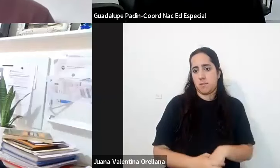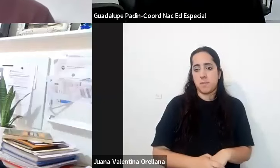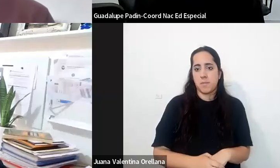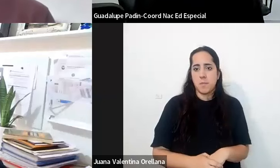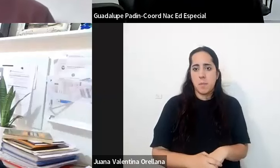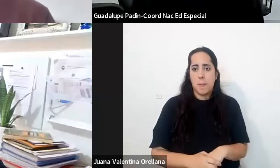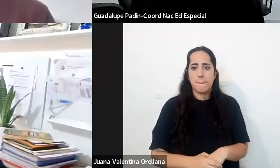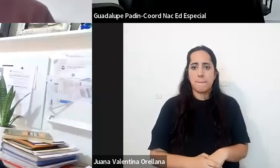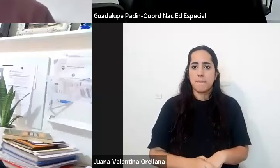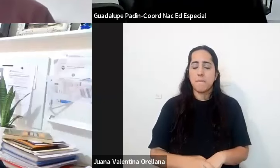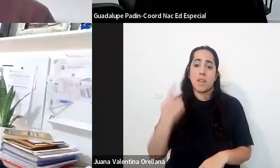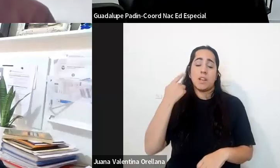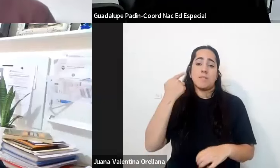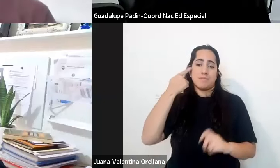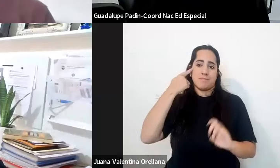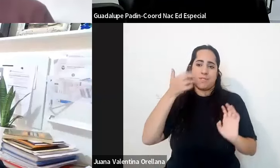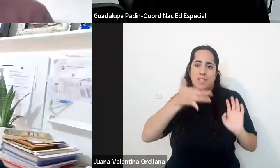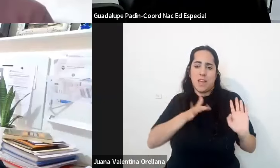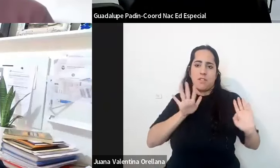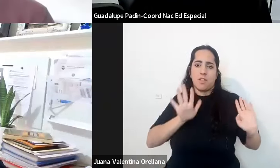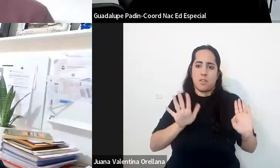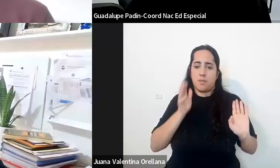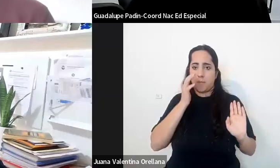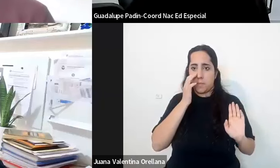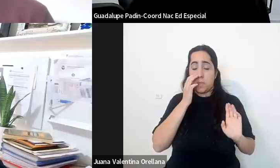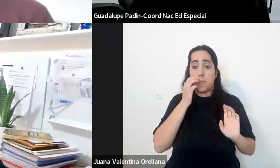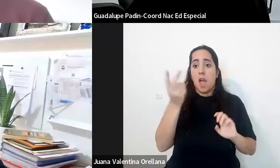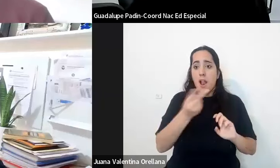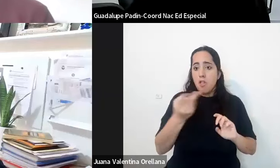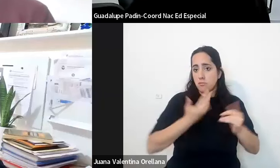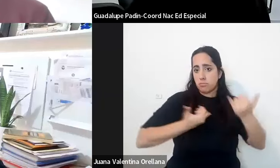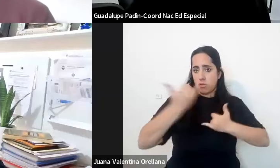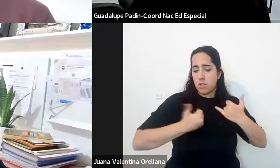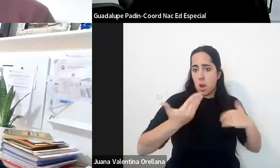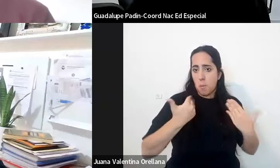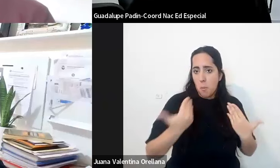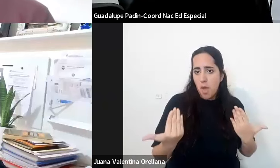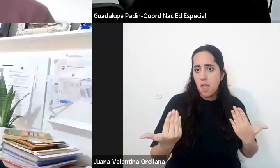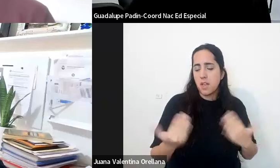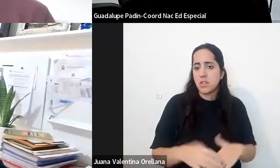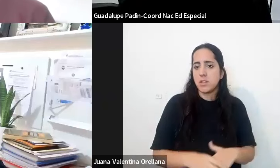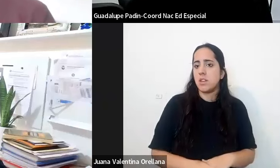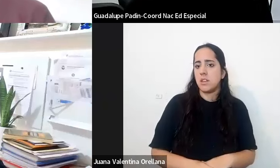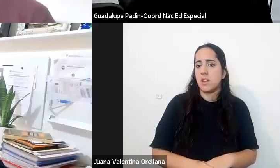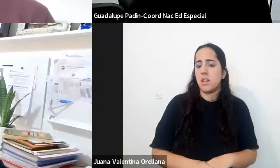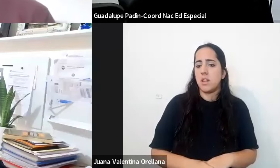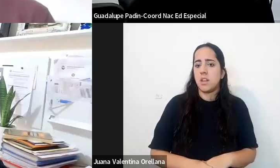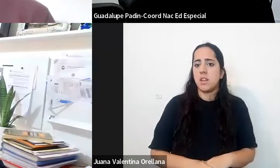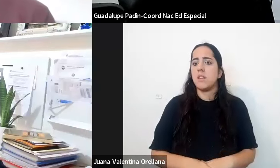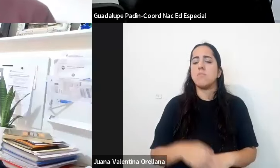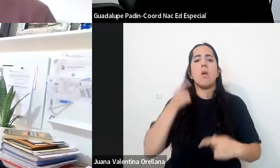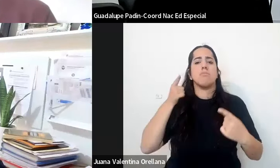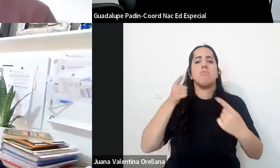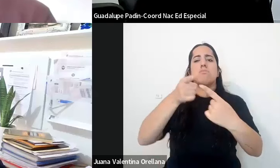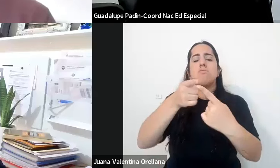entiendo que ambos nos pueden contar como reflexiones cuáles son los desafíos